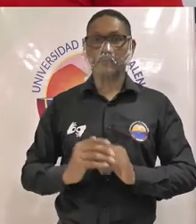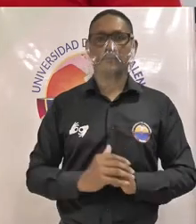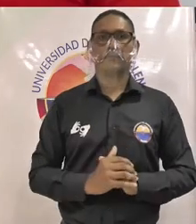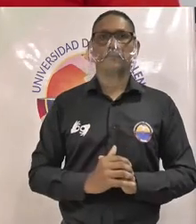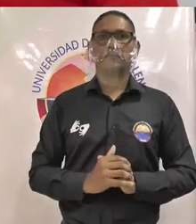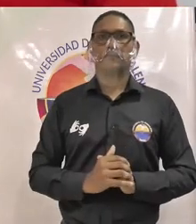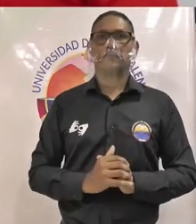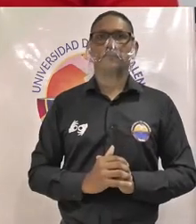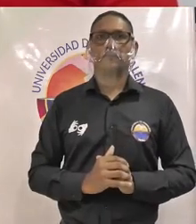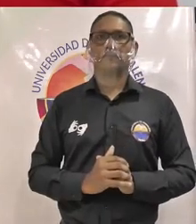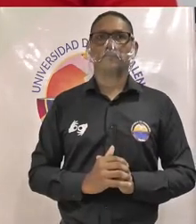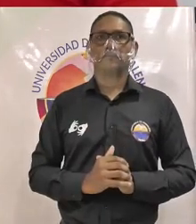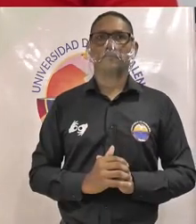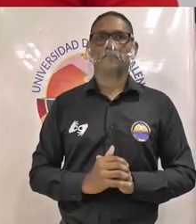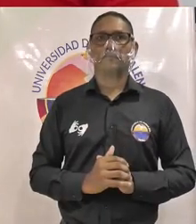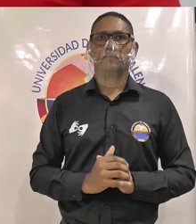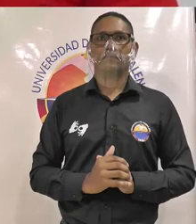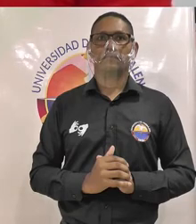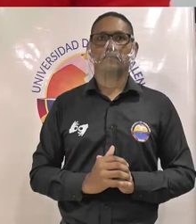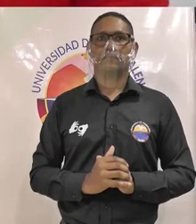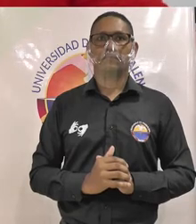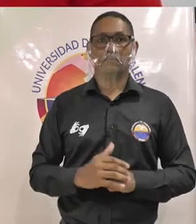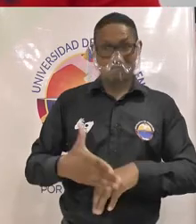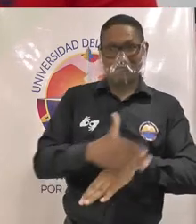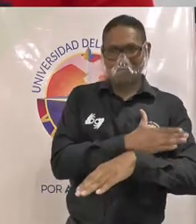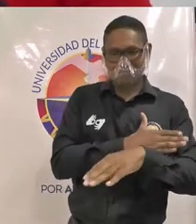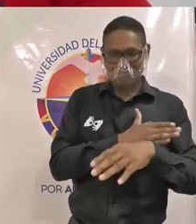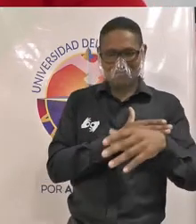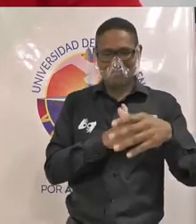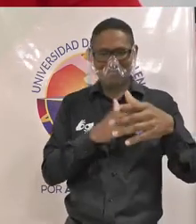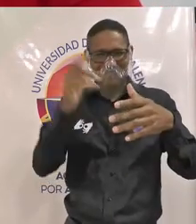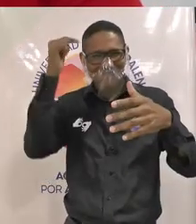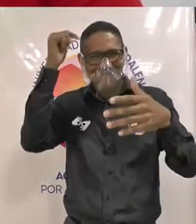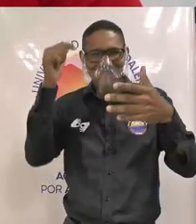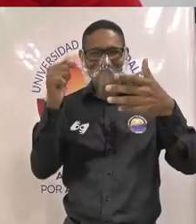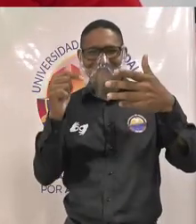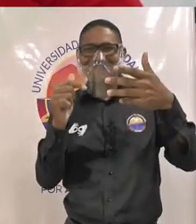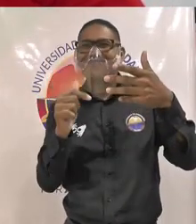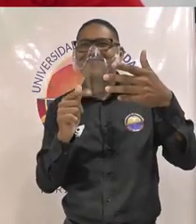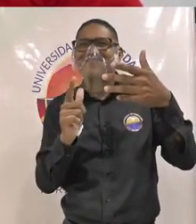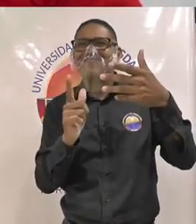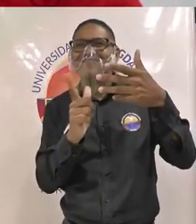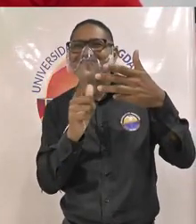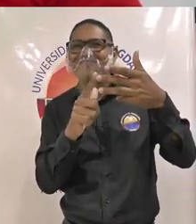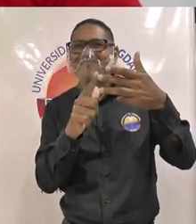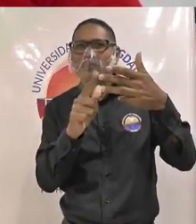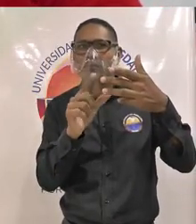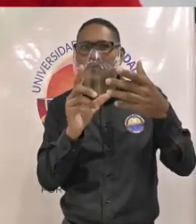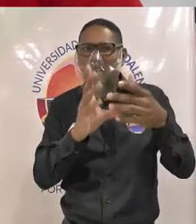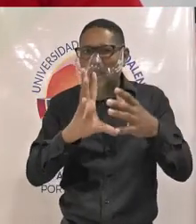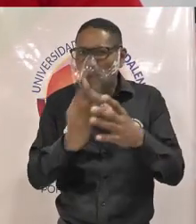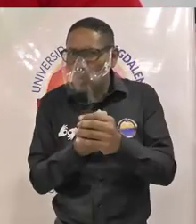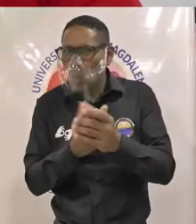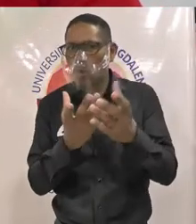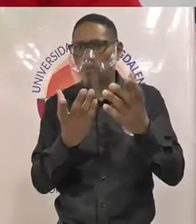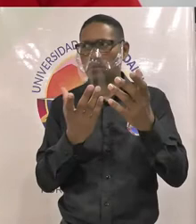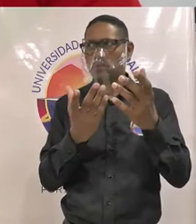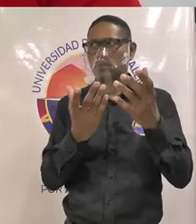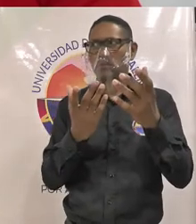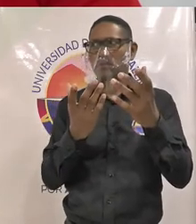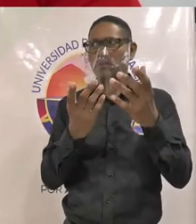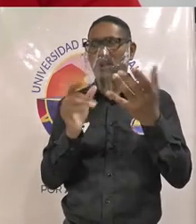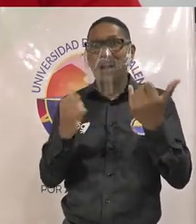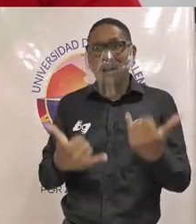listo anteriormente en el eje de inclusión y también lo recalcamos aquí en la parte de sostenibilidad mi